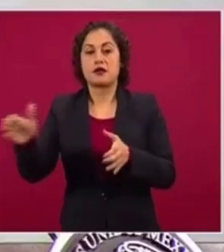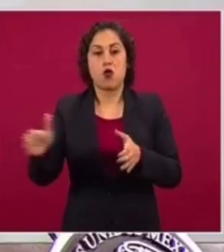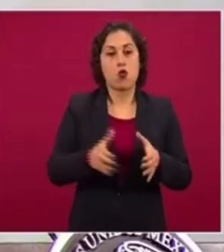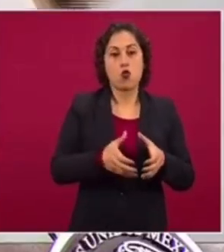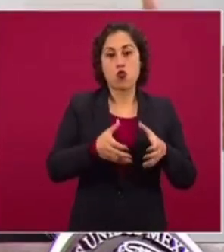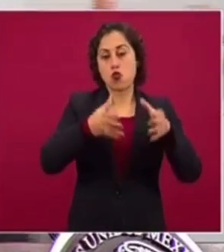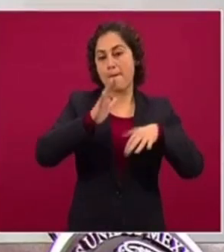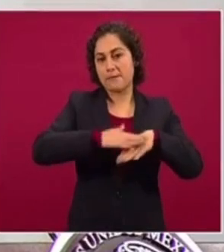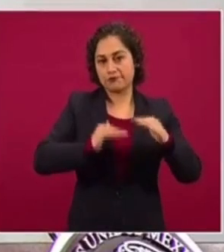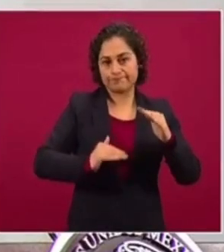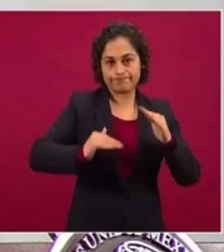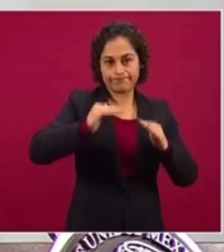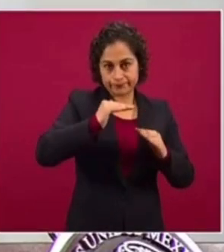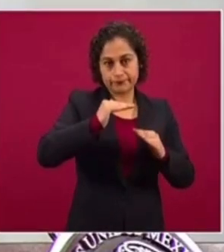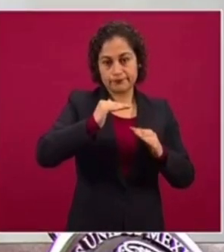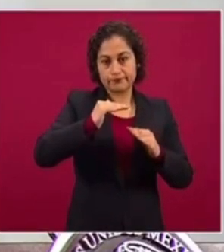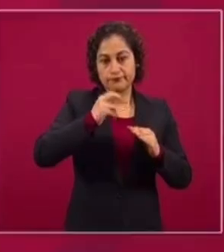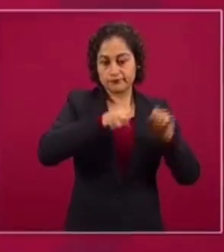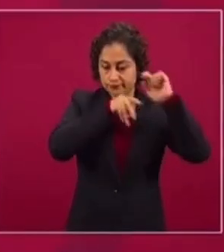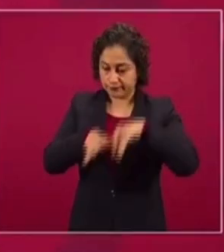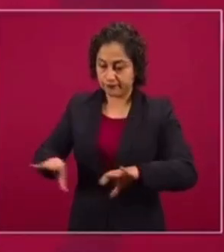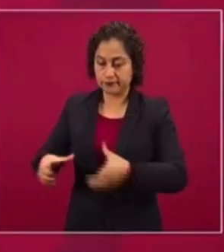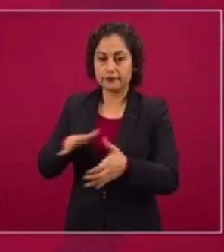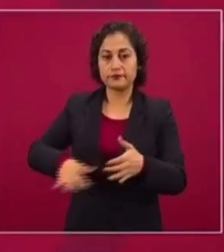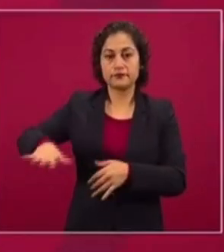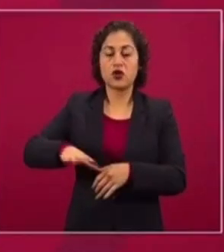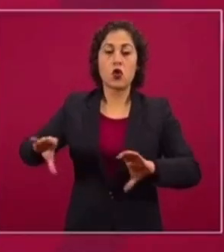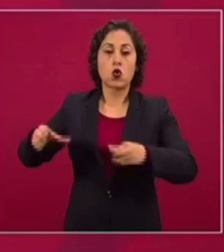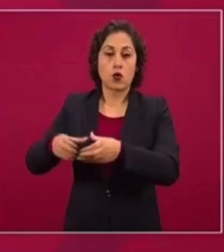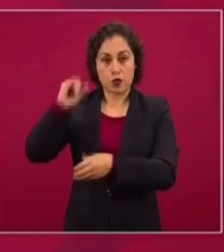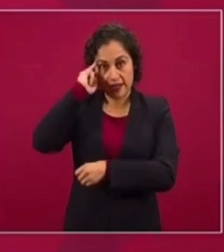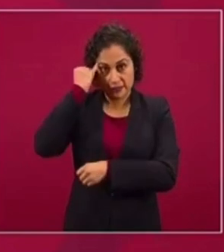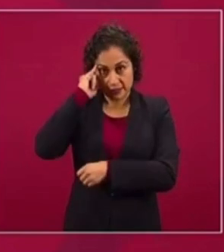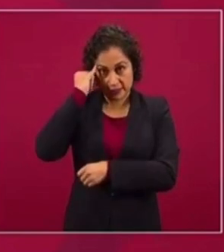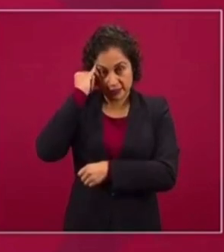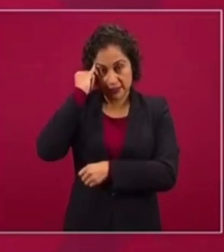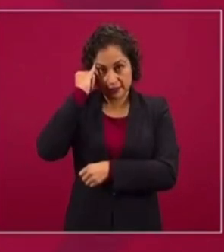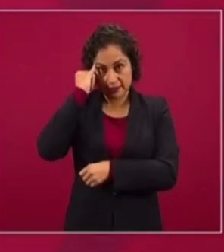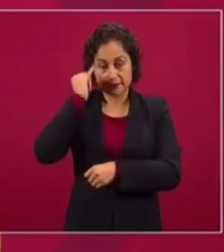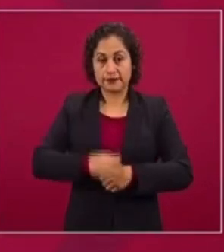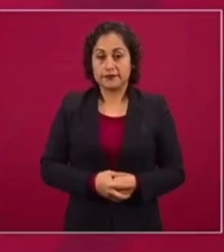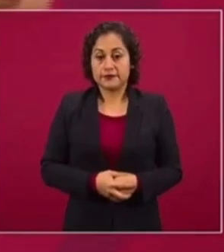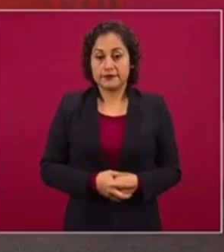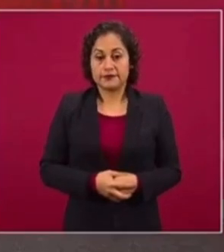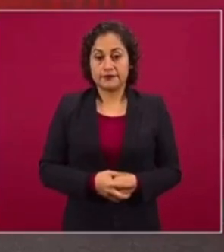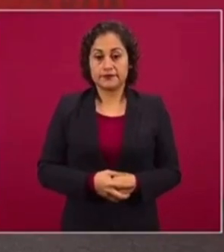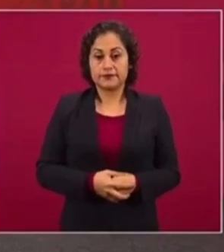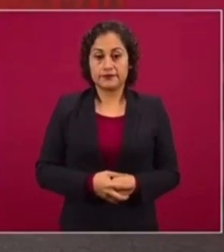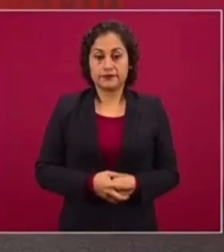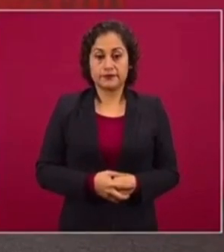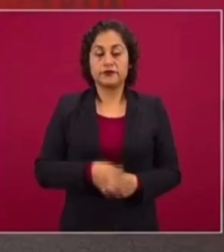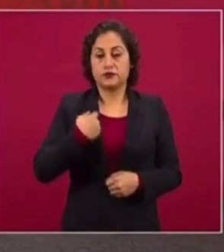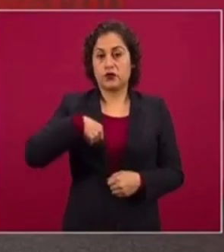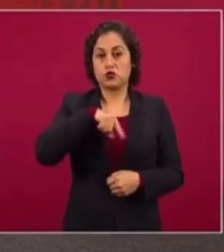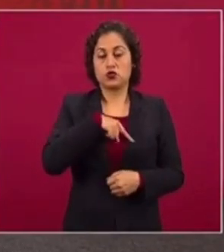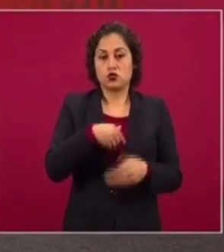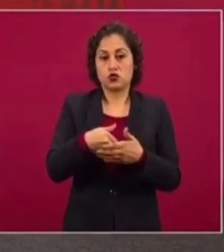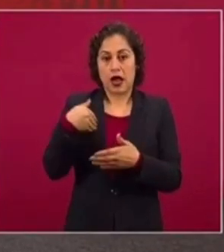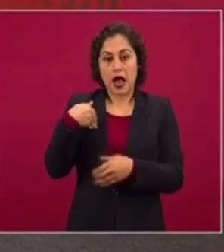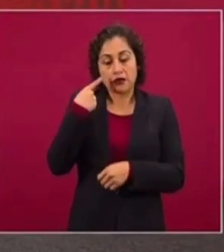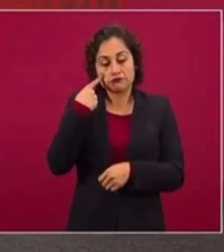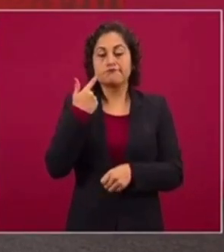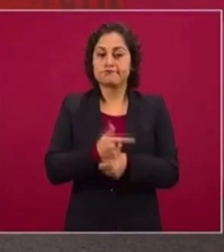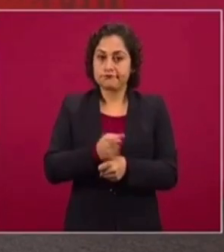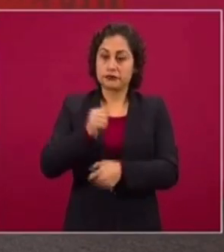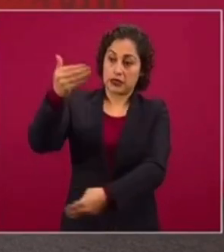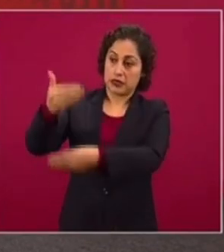baja, que son las zonas de las comunidades indígenas. medimos de que se iban a ir al